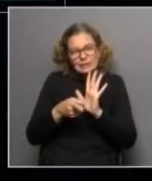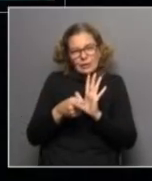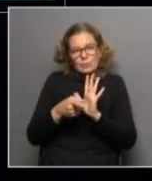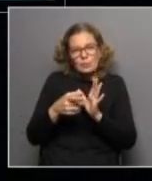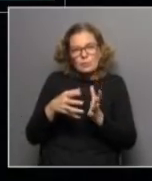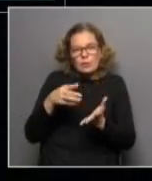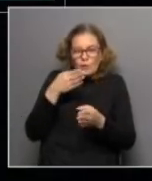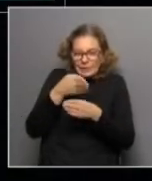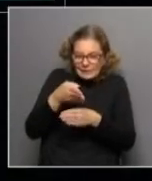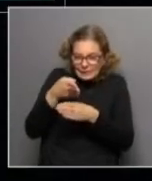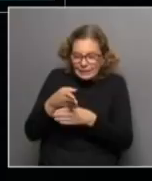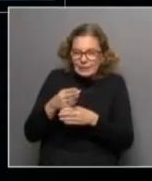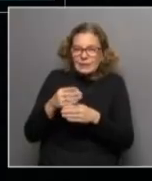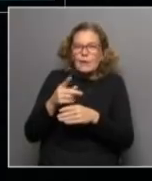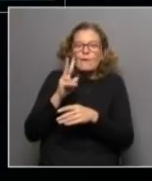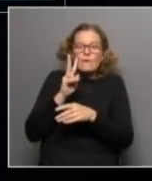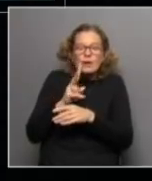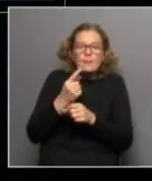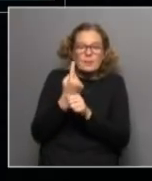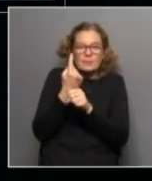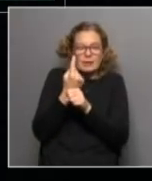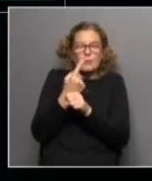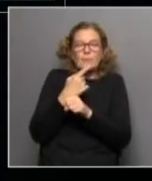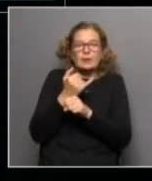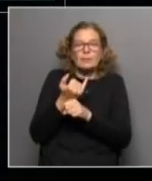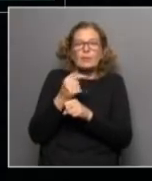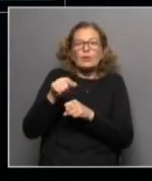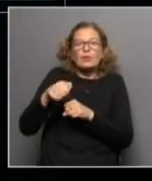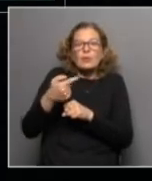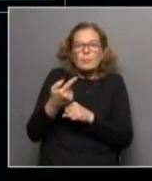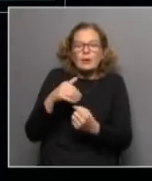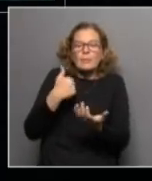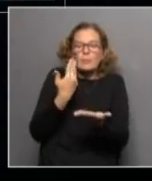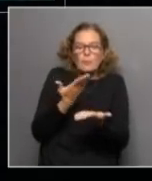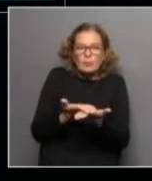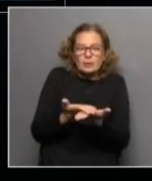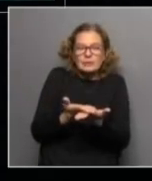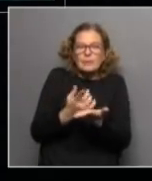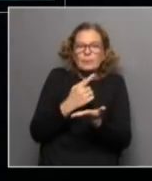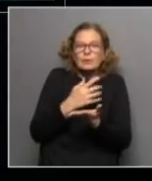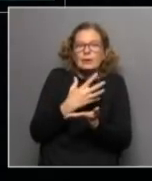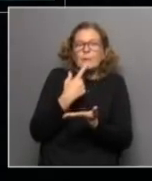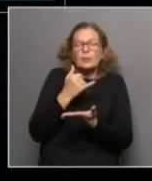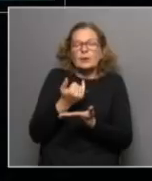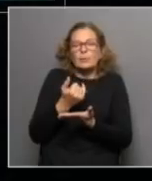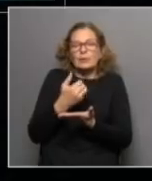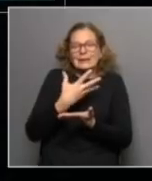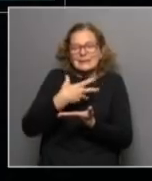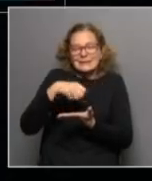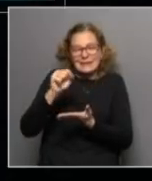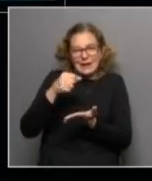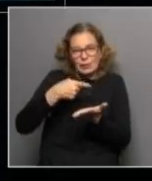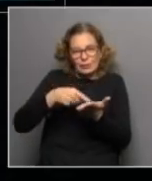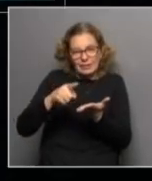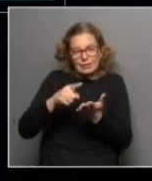escenario poder establecer un diagnóstico inicial luego estructurar las propuestas para que lleguen a los centros y eso